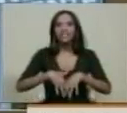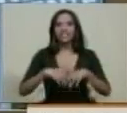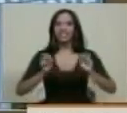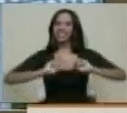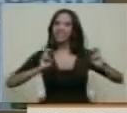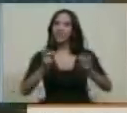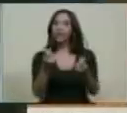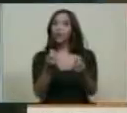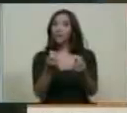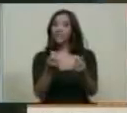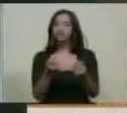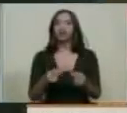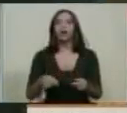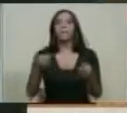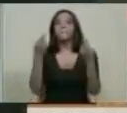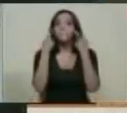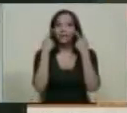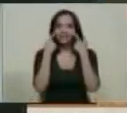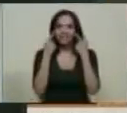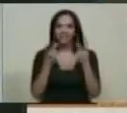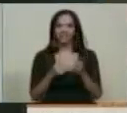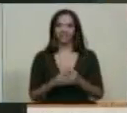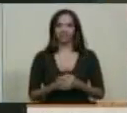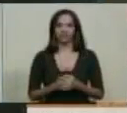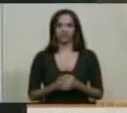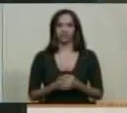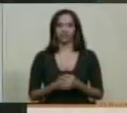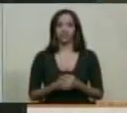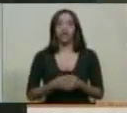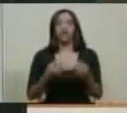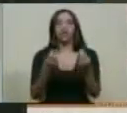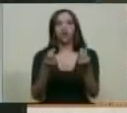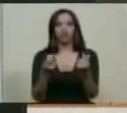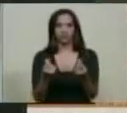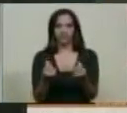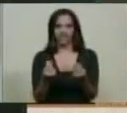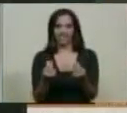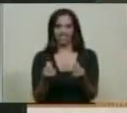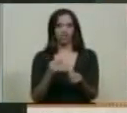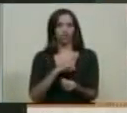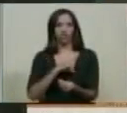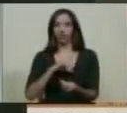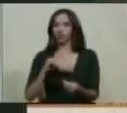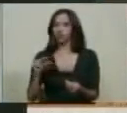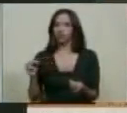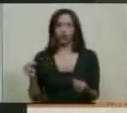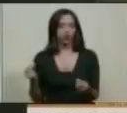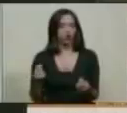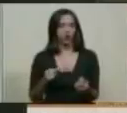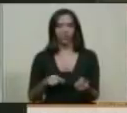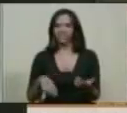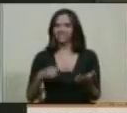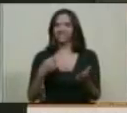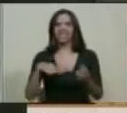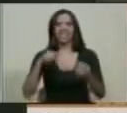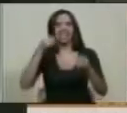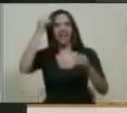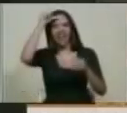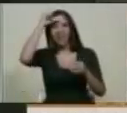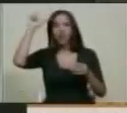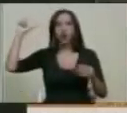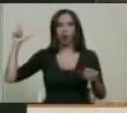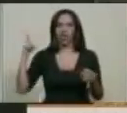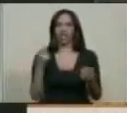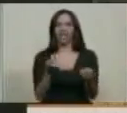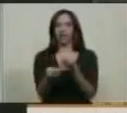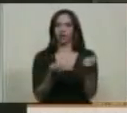Pendiente con eso, señores. Los precios no se circunscriben ni a la lógica económica,